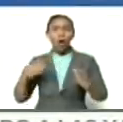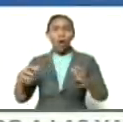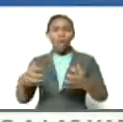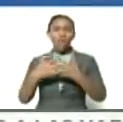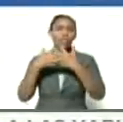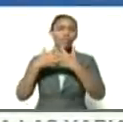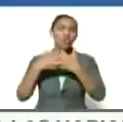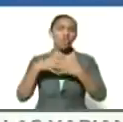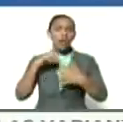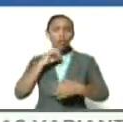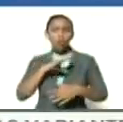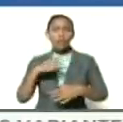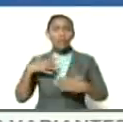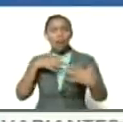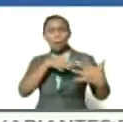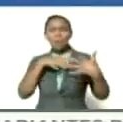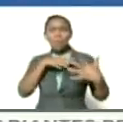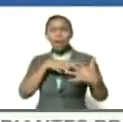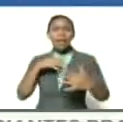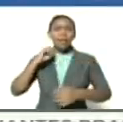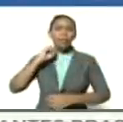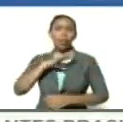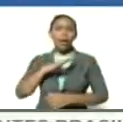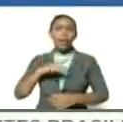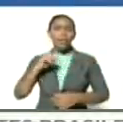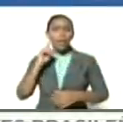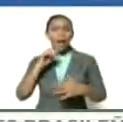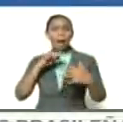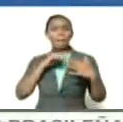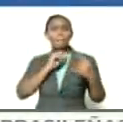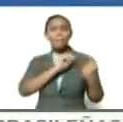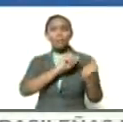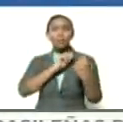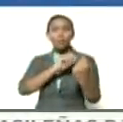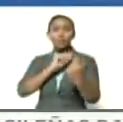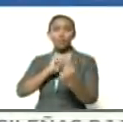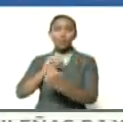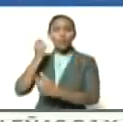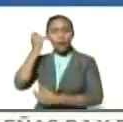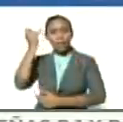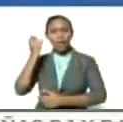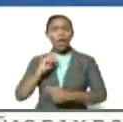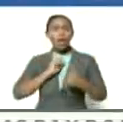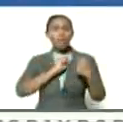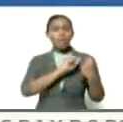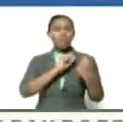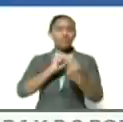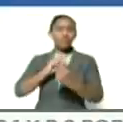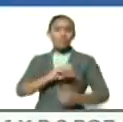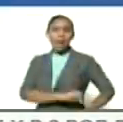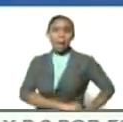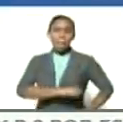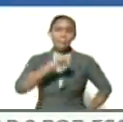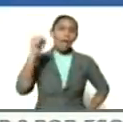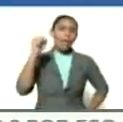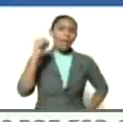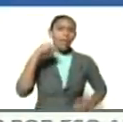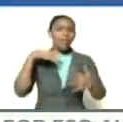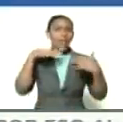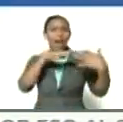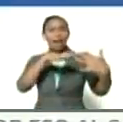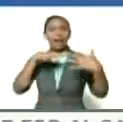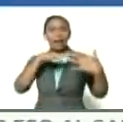histórico de la batalla histórica de la batalla del debate de las ideas de la batalla con las espadas de la guerra